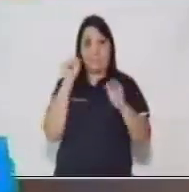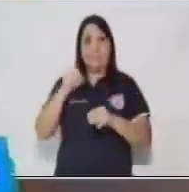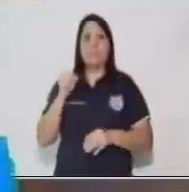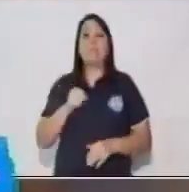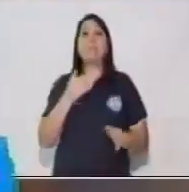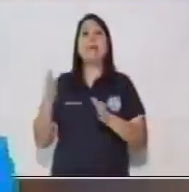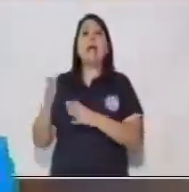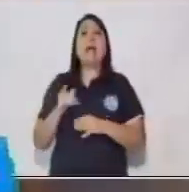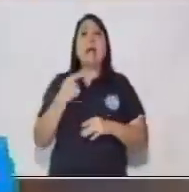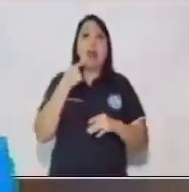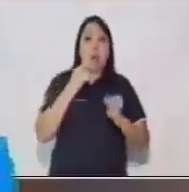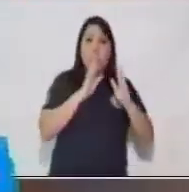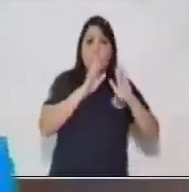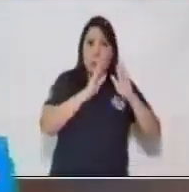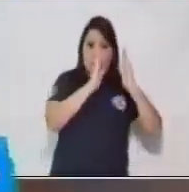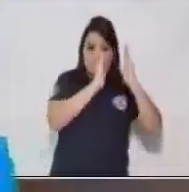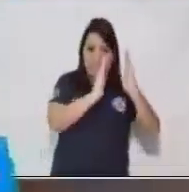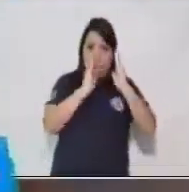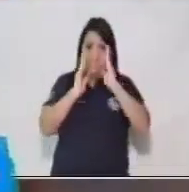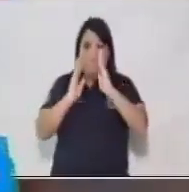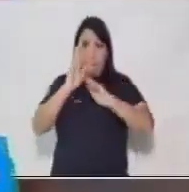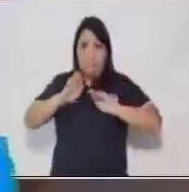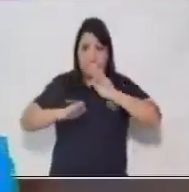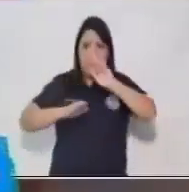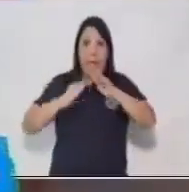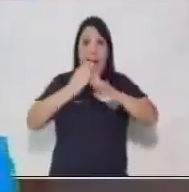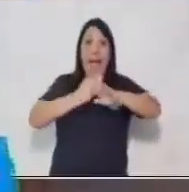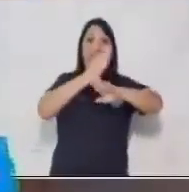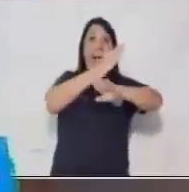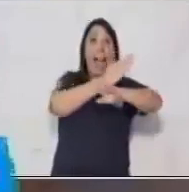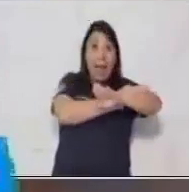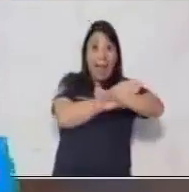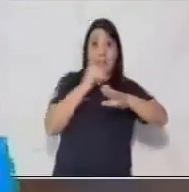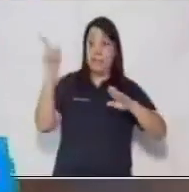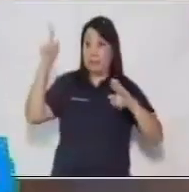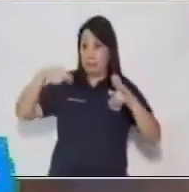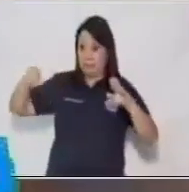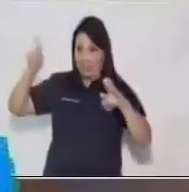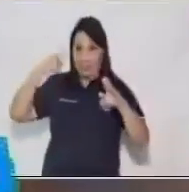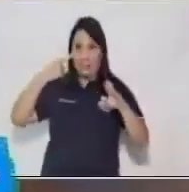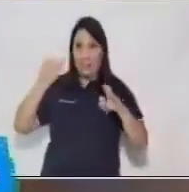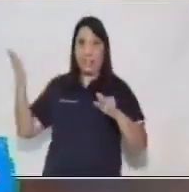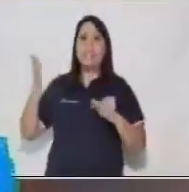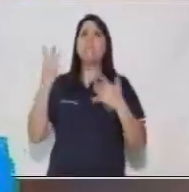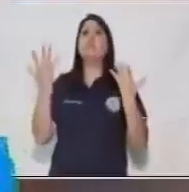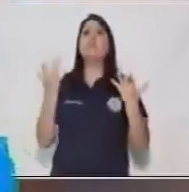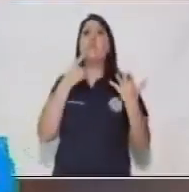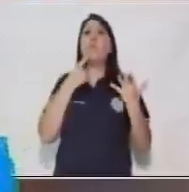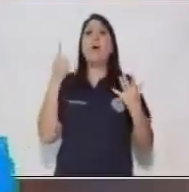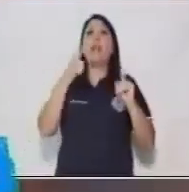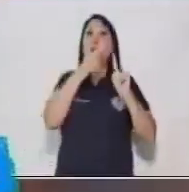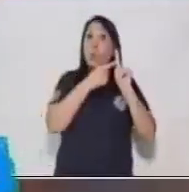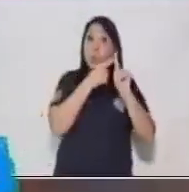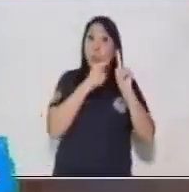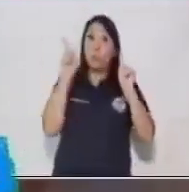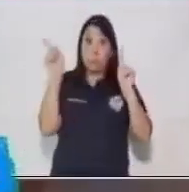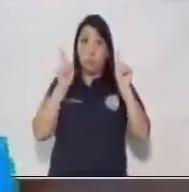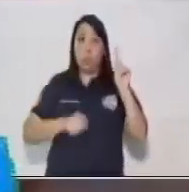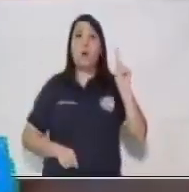para elaborar la gráfica circular de frecuencias porcentuales, como número uno,